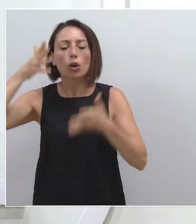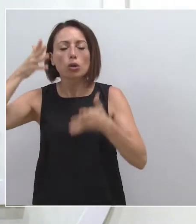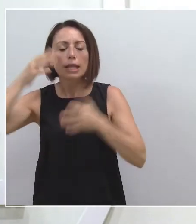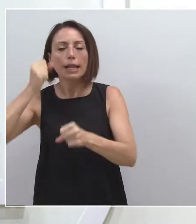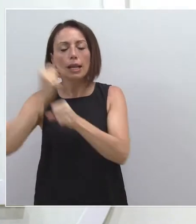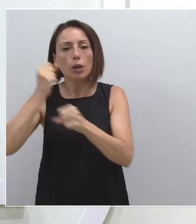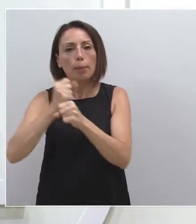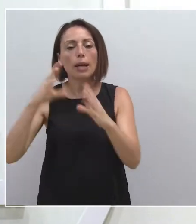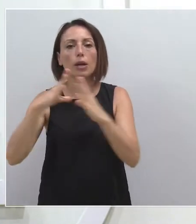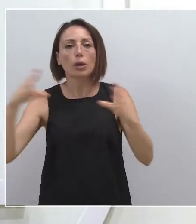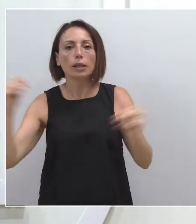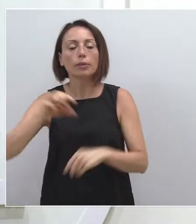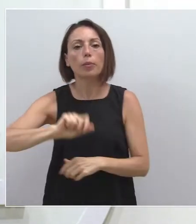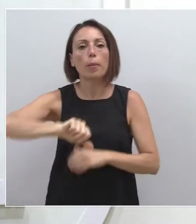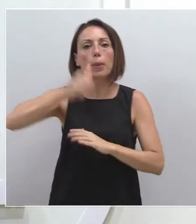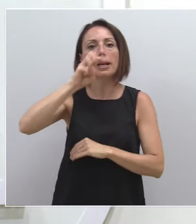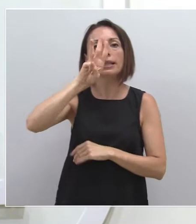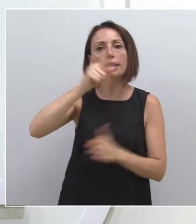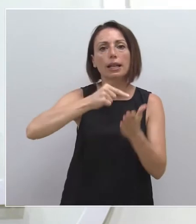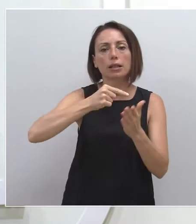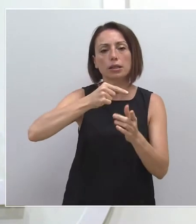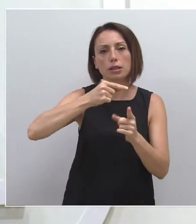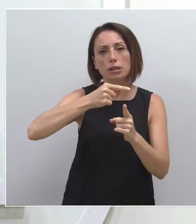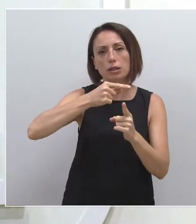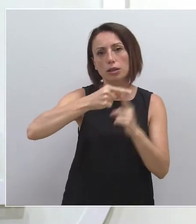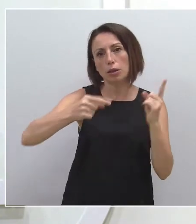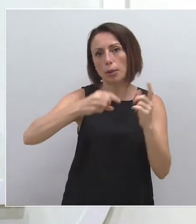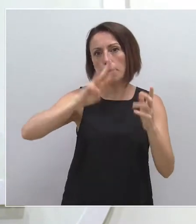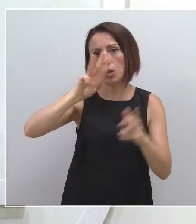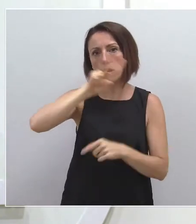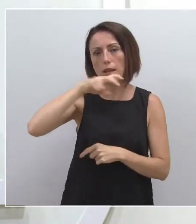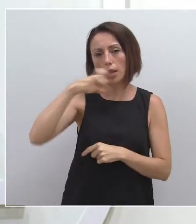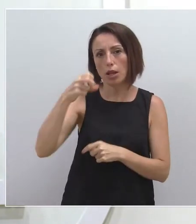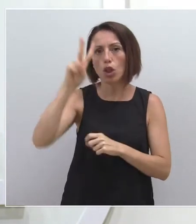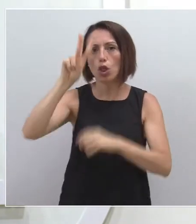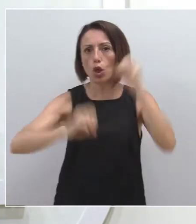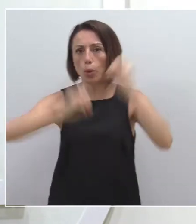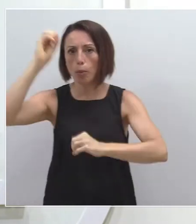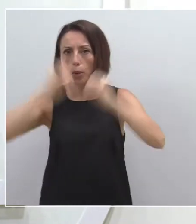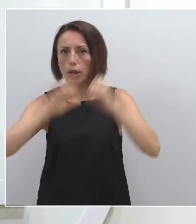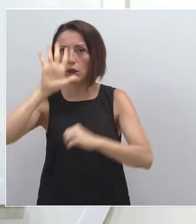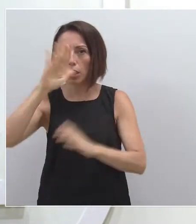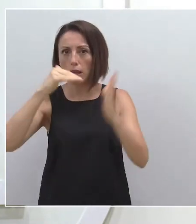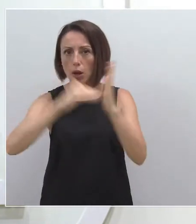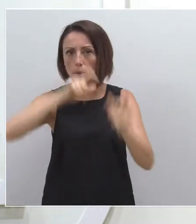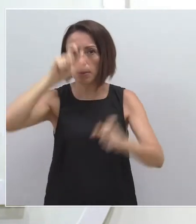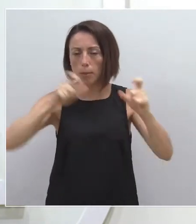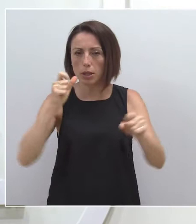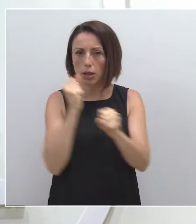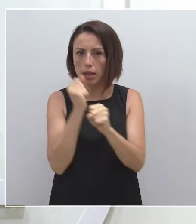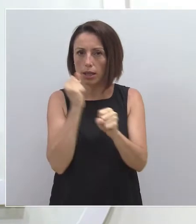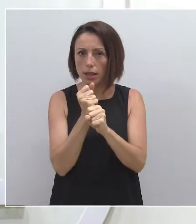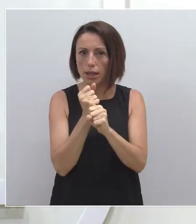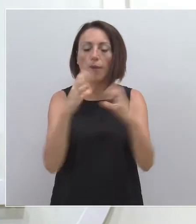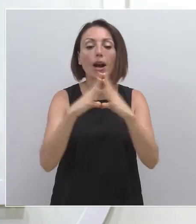aprobado 3,9 millones de euros para el incremento retributivo del 2% de los casi 5.000 empleados de